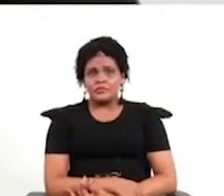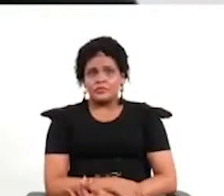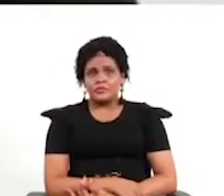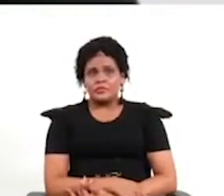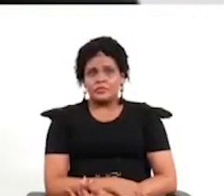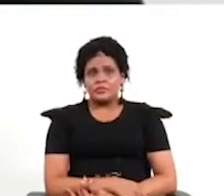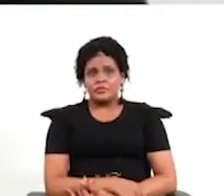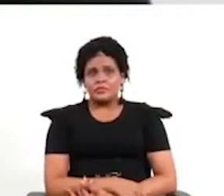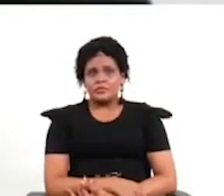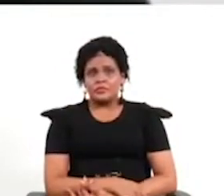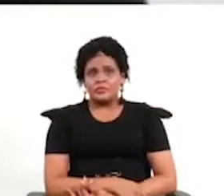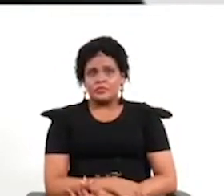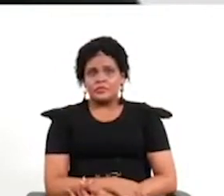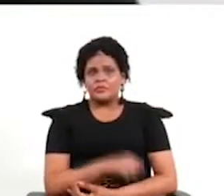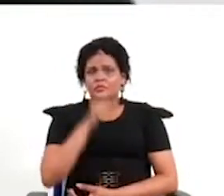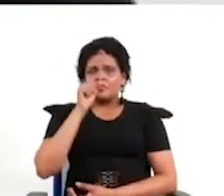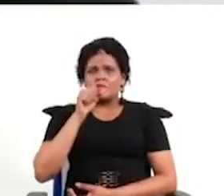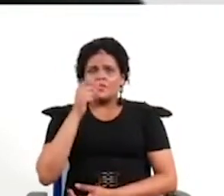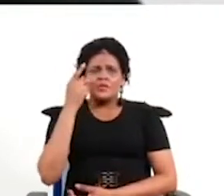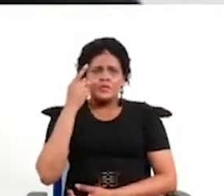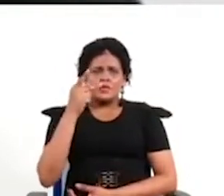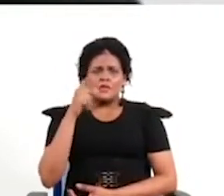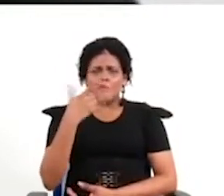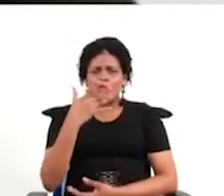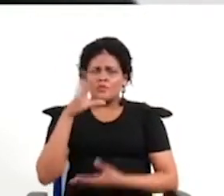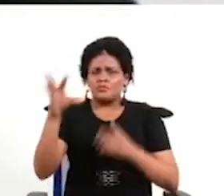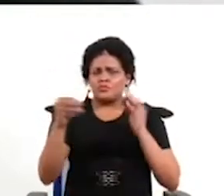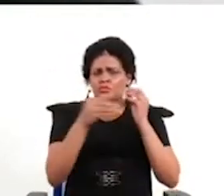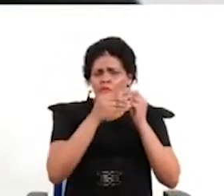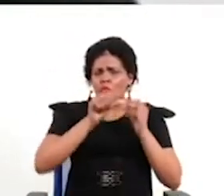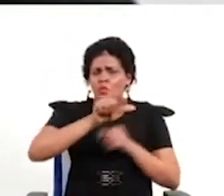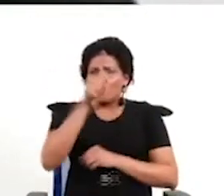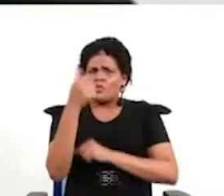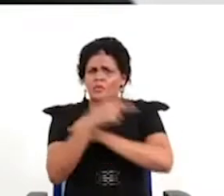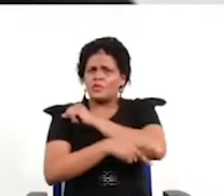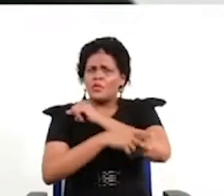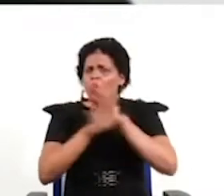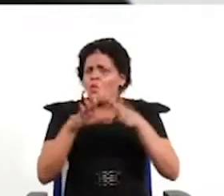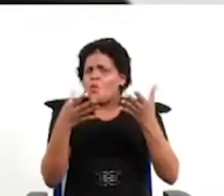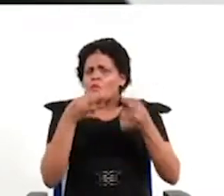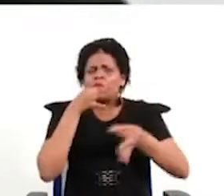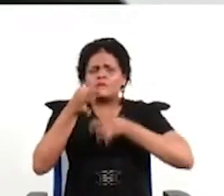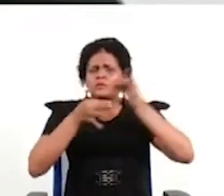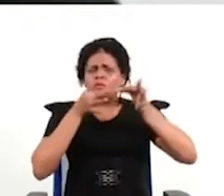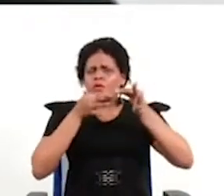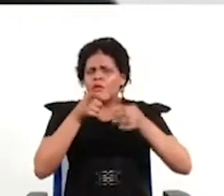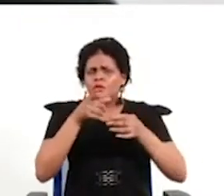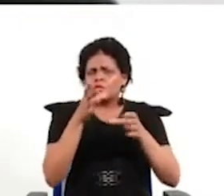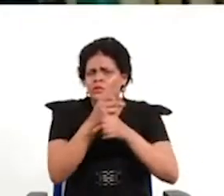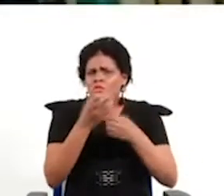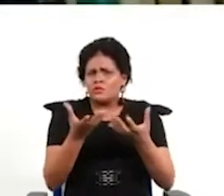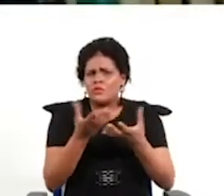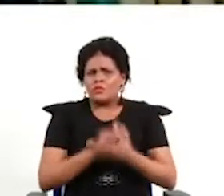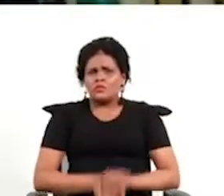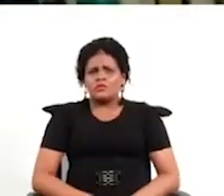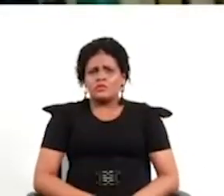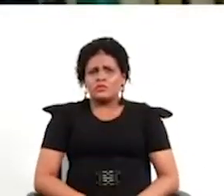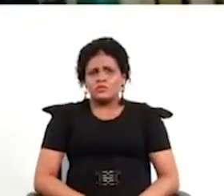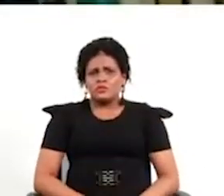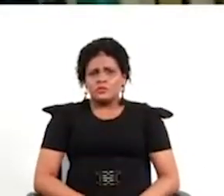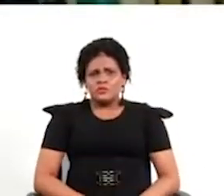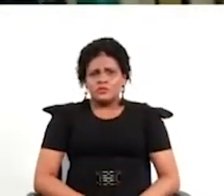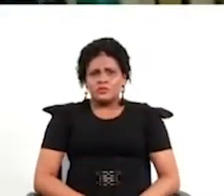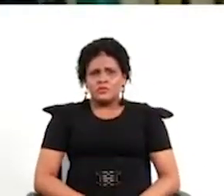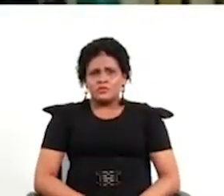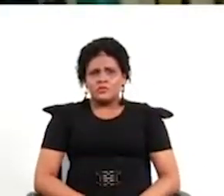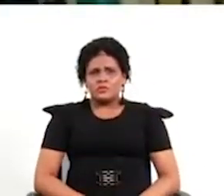carácter de modelo a seguir por otros países ¿cómo se puede explicar eso? Sí es